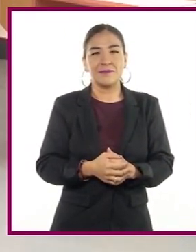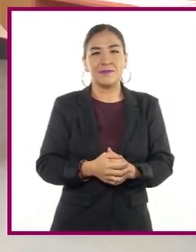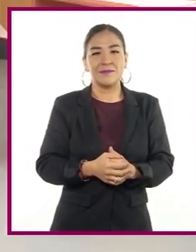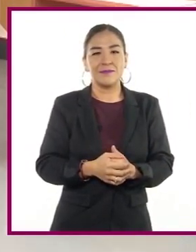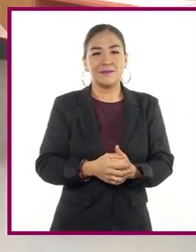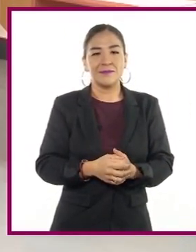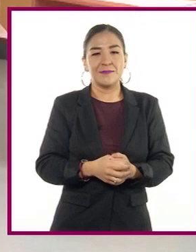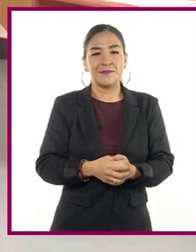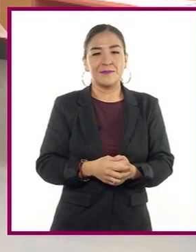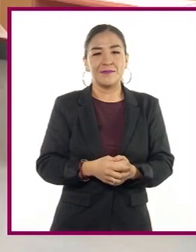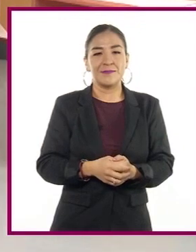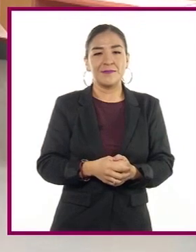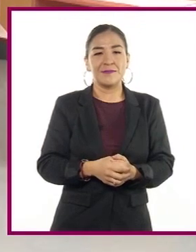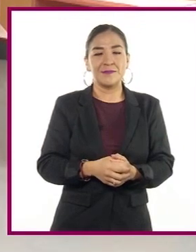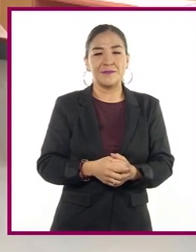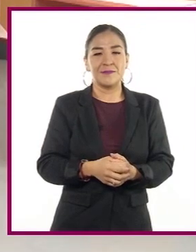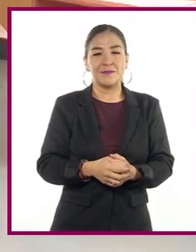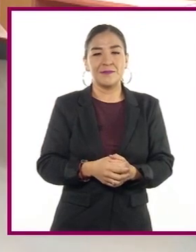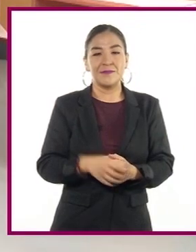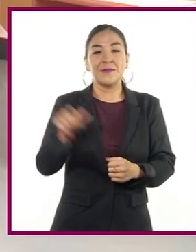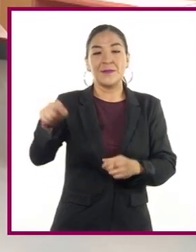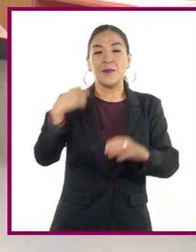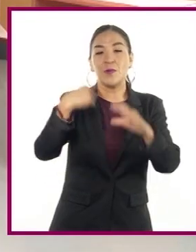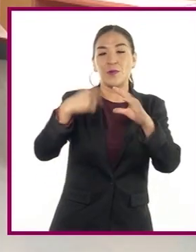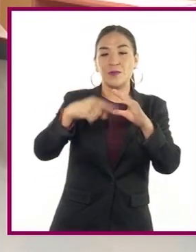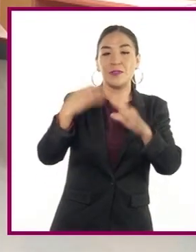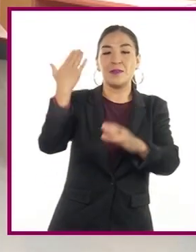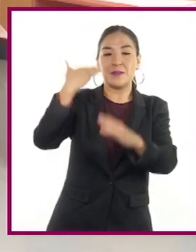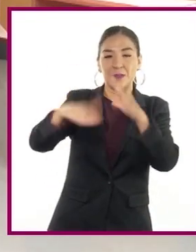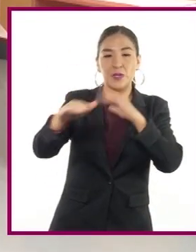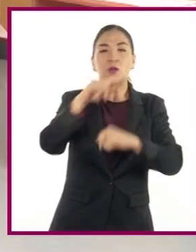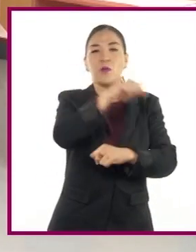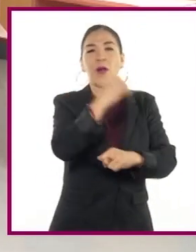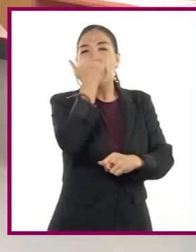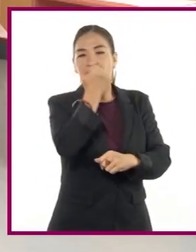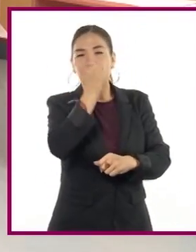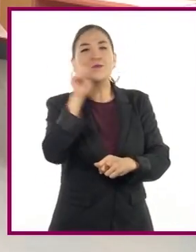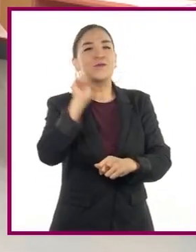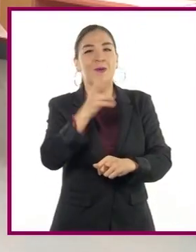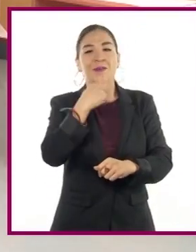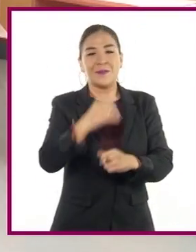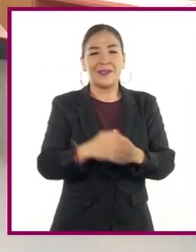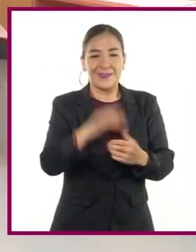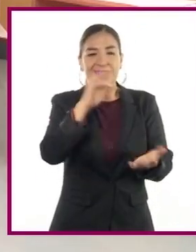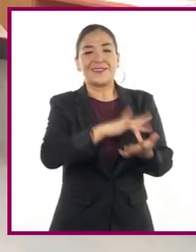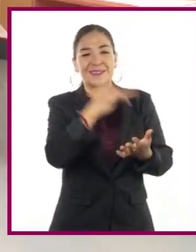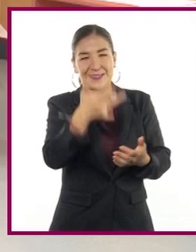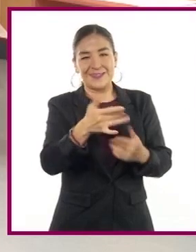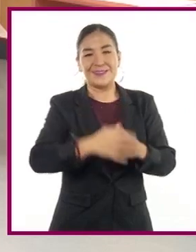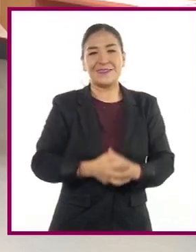Maestros, llegaron estos mensajes por correo electrónico de varias alumnas y alumnos. Gracias, Enrique.